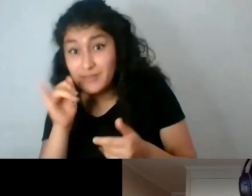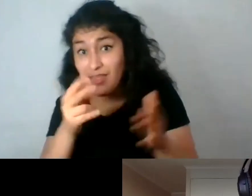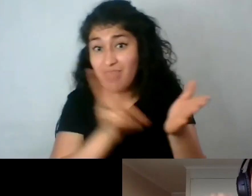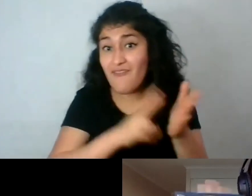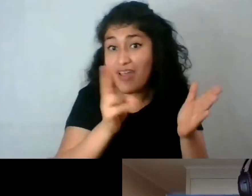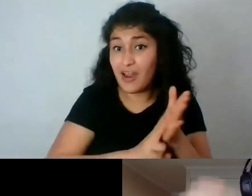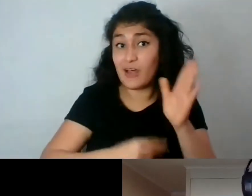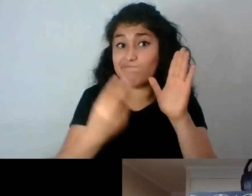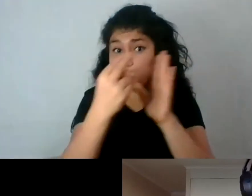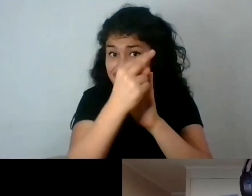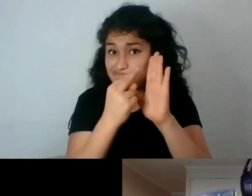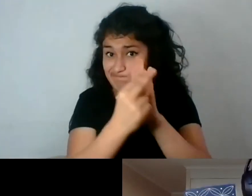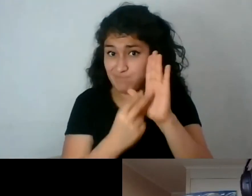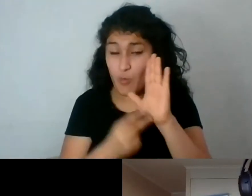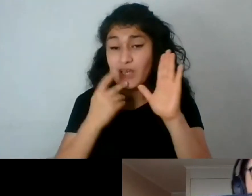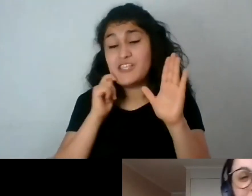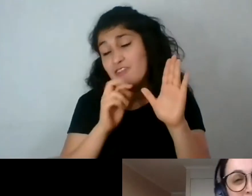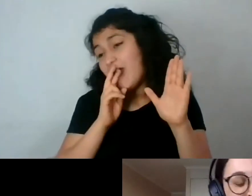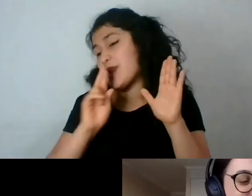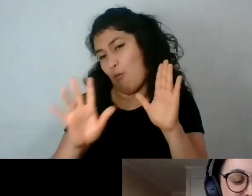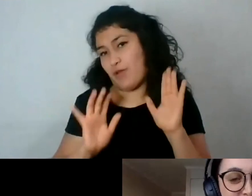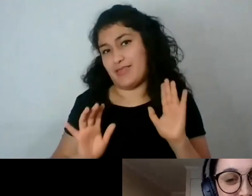se responde esa pregunta así completamente.